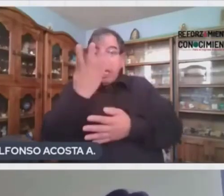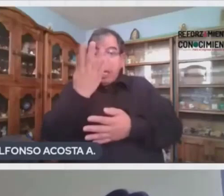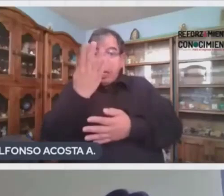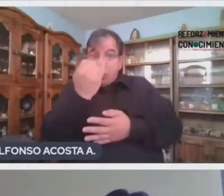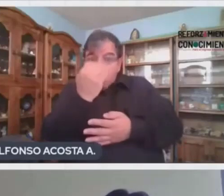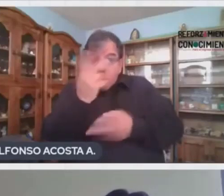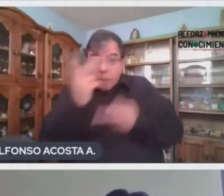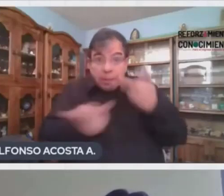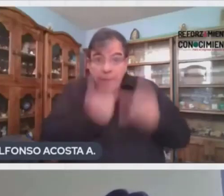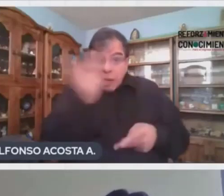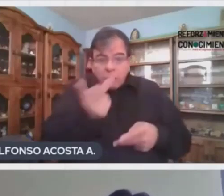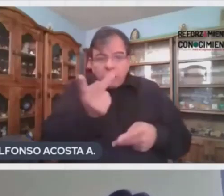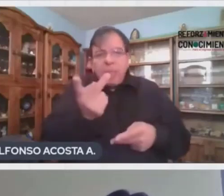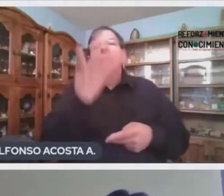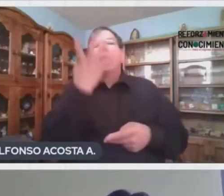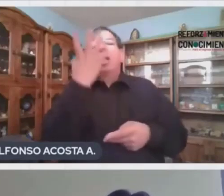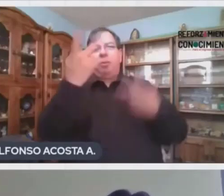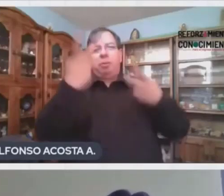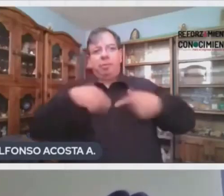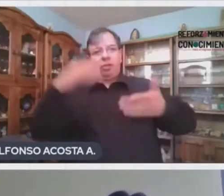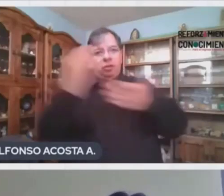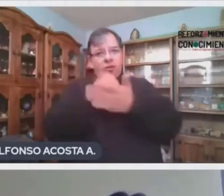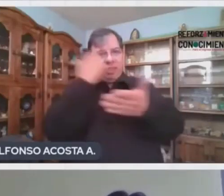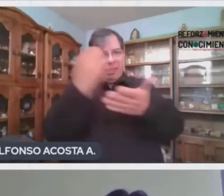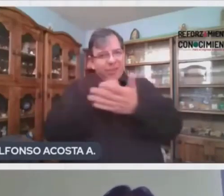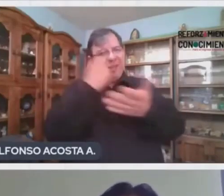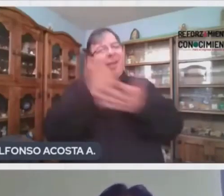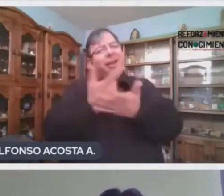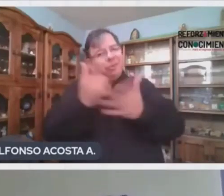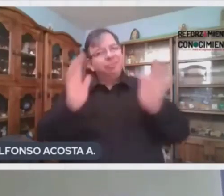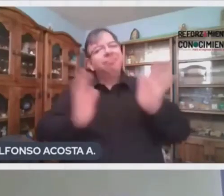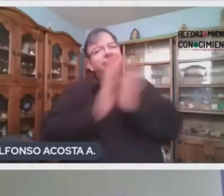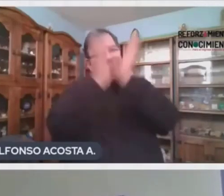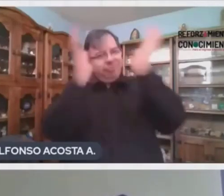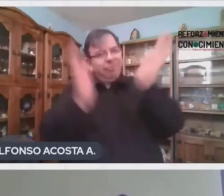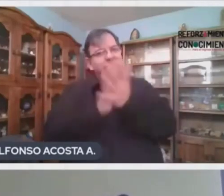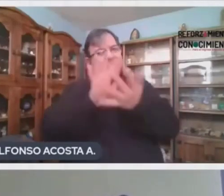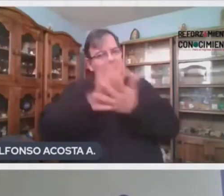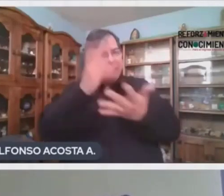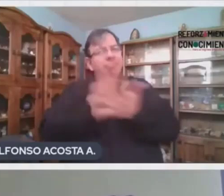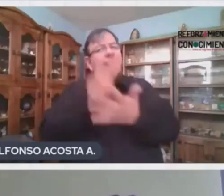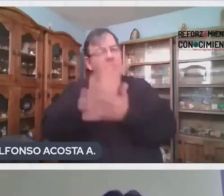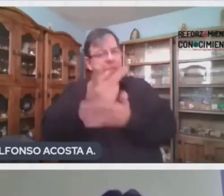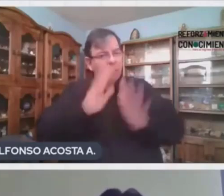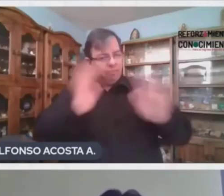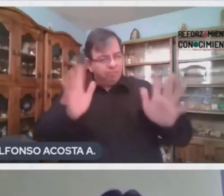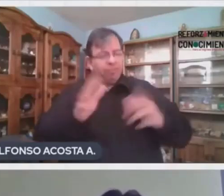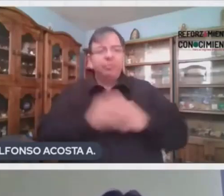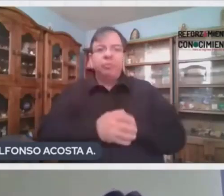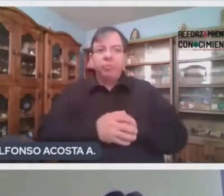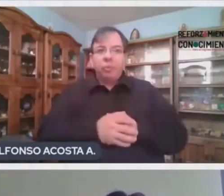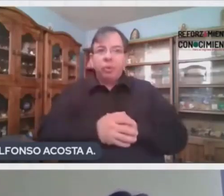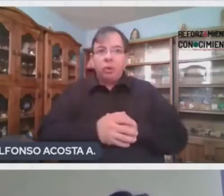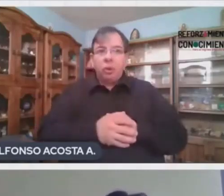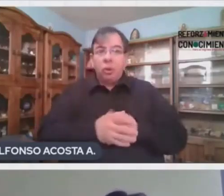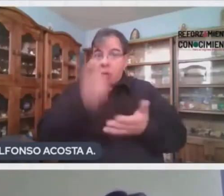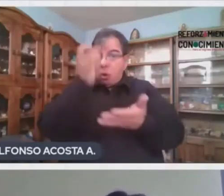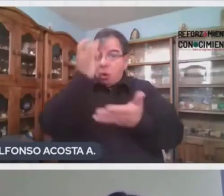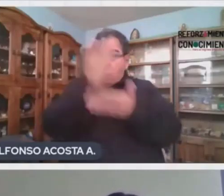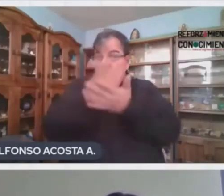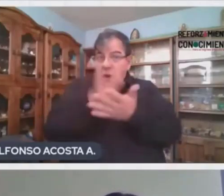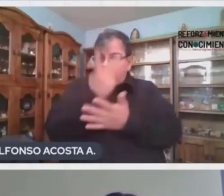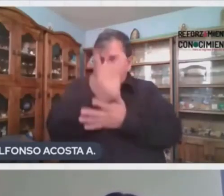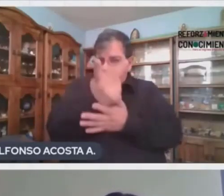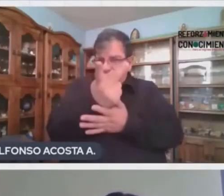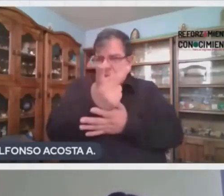Facebook Live y más compañeros tendrán oportunidad de participar y salir premiados. Además, solo podrás acceder a los premios si eres